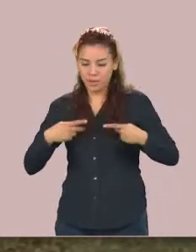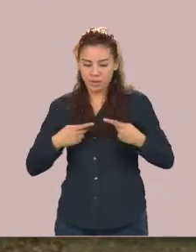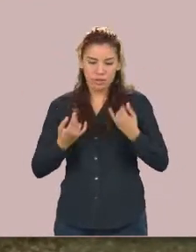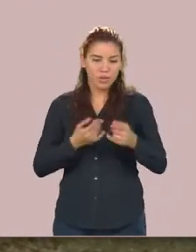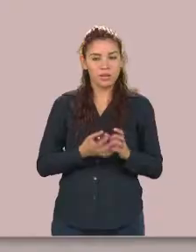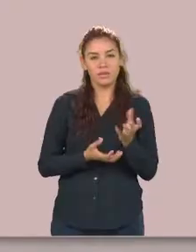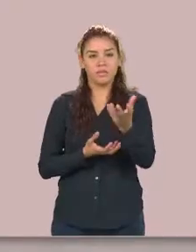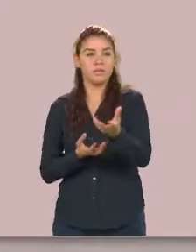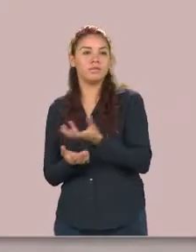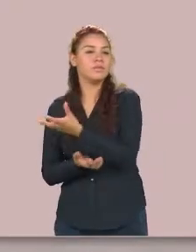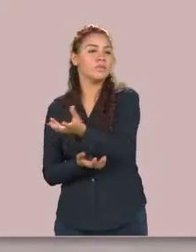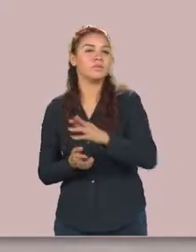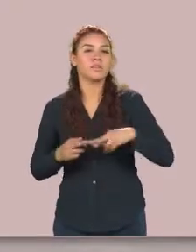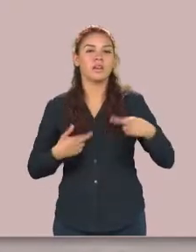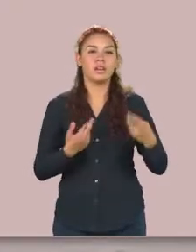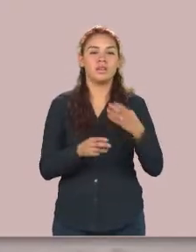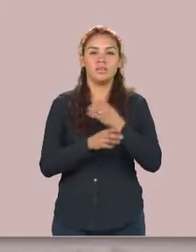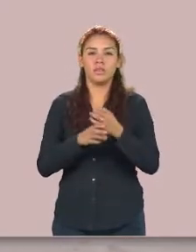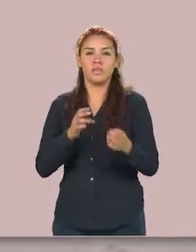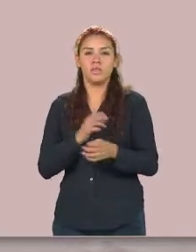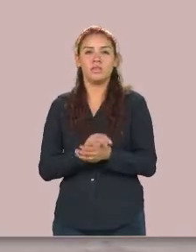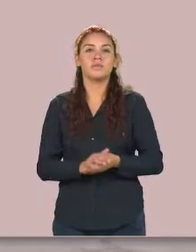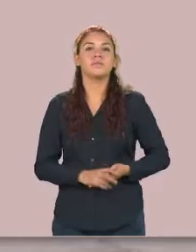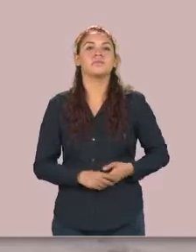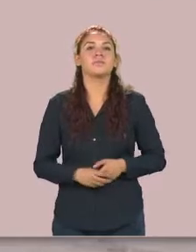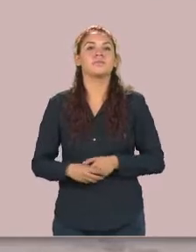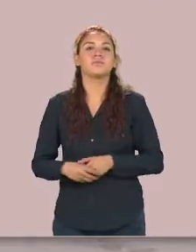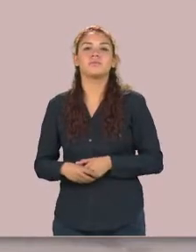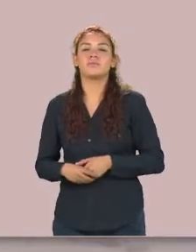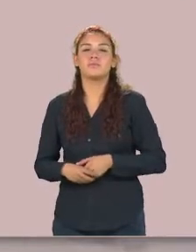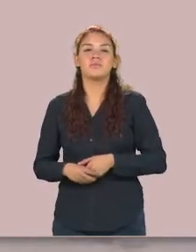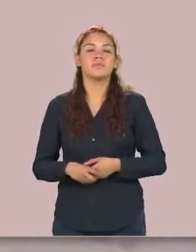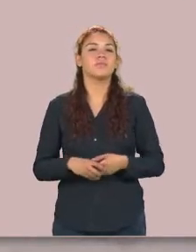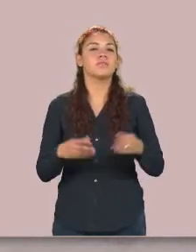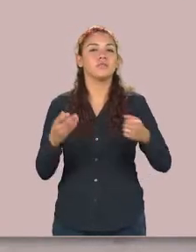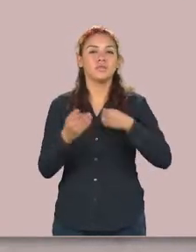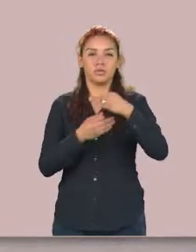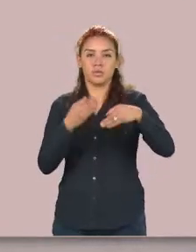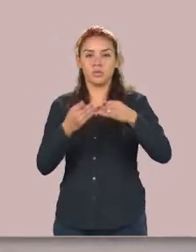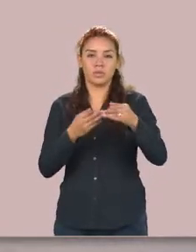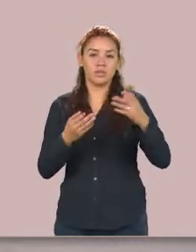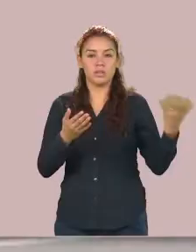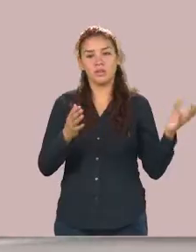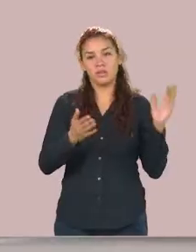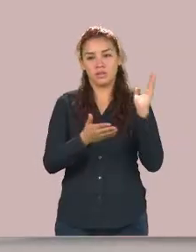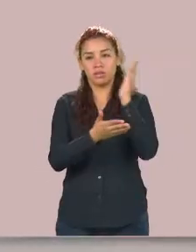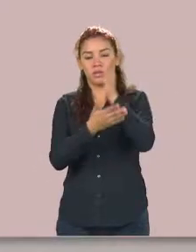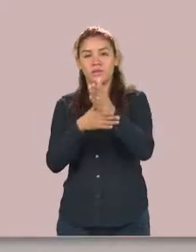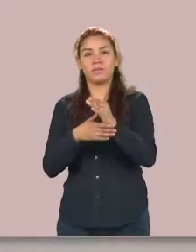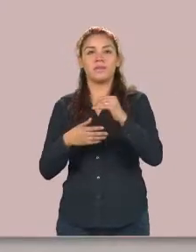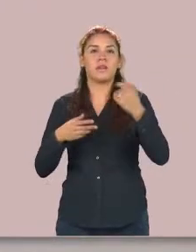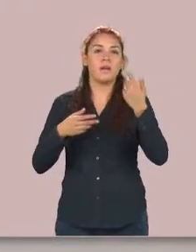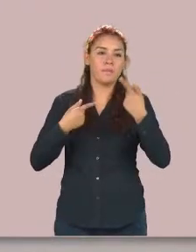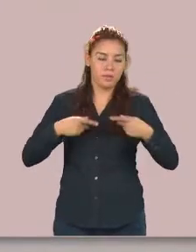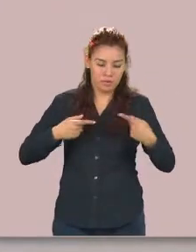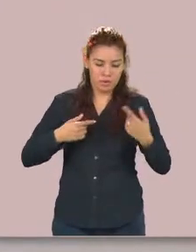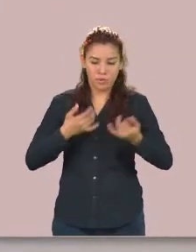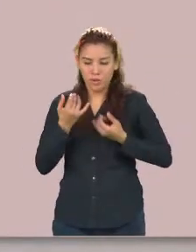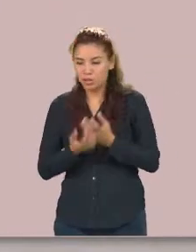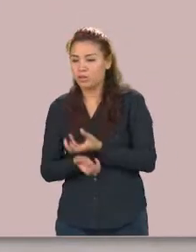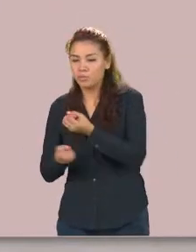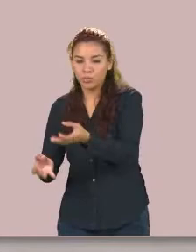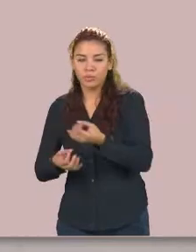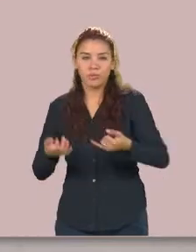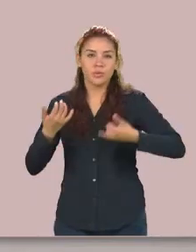conforman este gran equipo Alexis Cervantes y Gerardo González fueron los jugadores que estuvieron presentes repartiendo juguetes en la zona